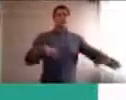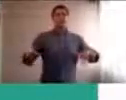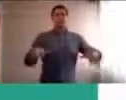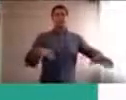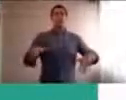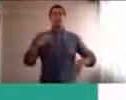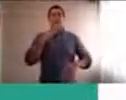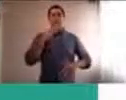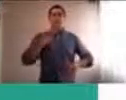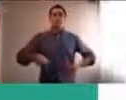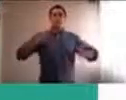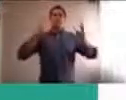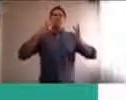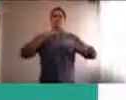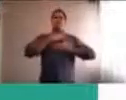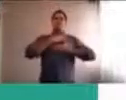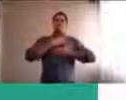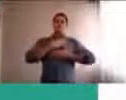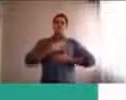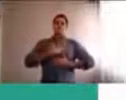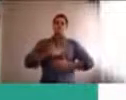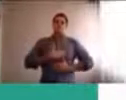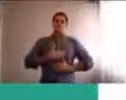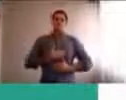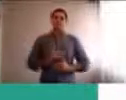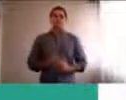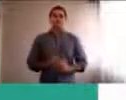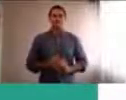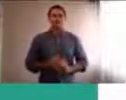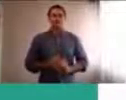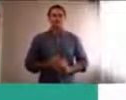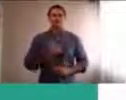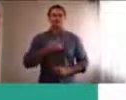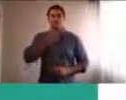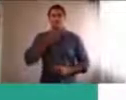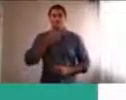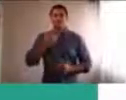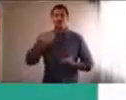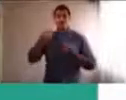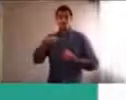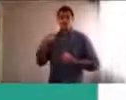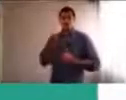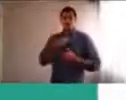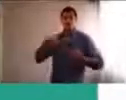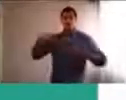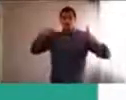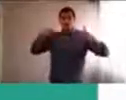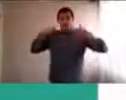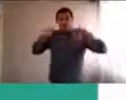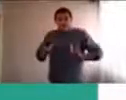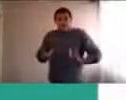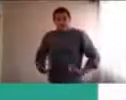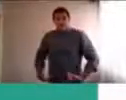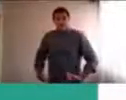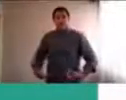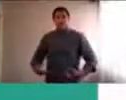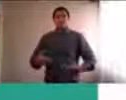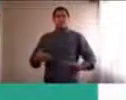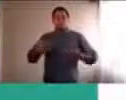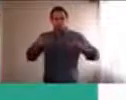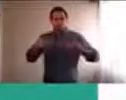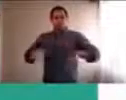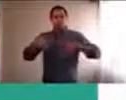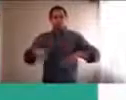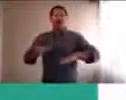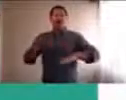tranquilizarse, y otro instrumento, a partir de la descarga física, también, el poder, porque a veces, pasa con los chicos, y con